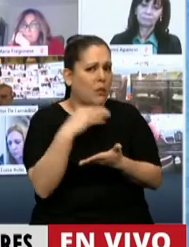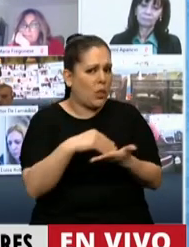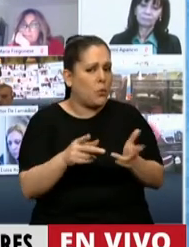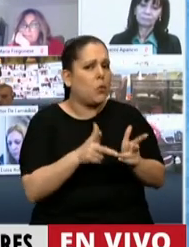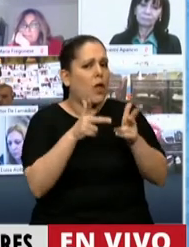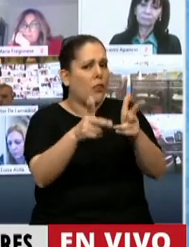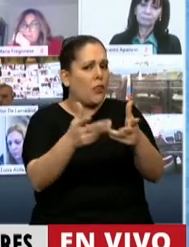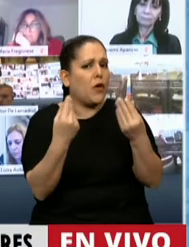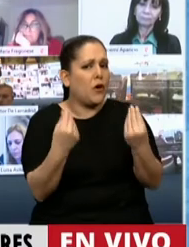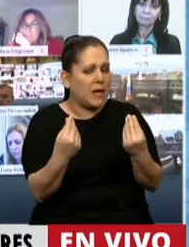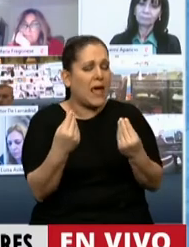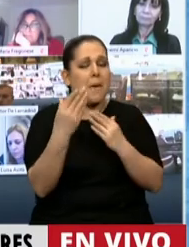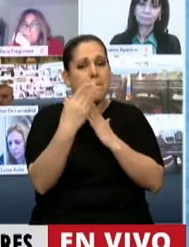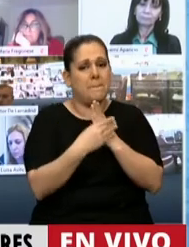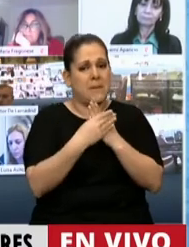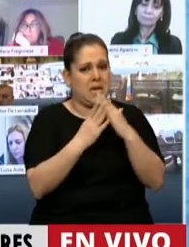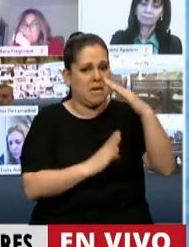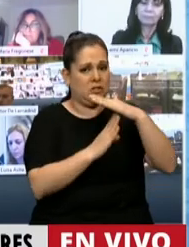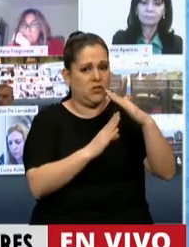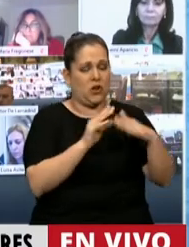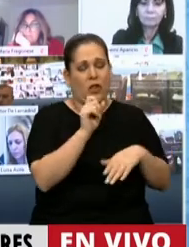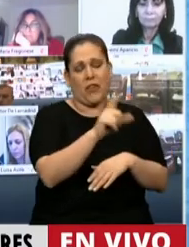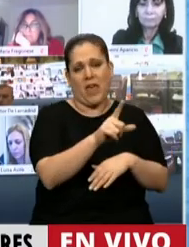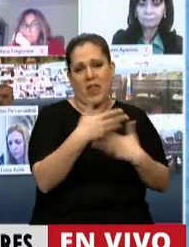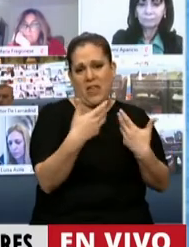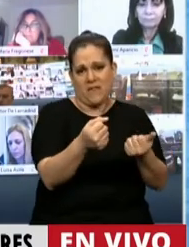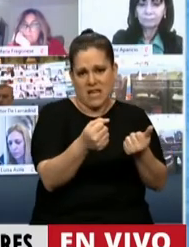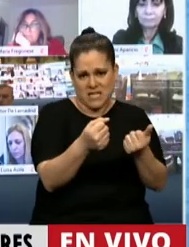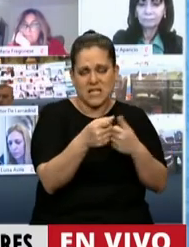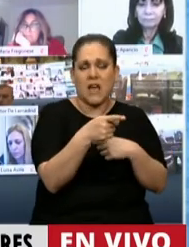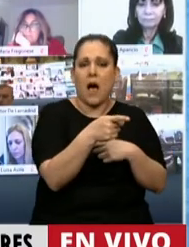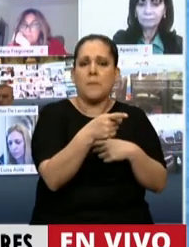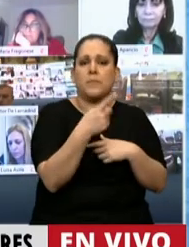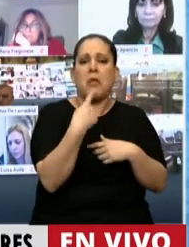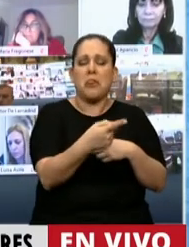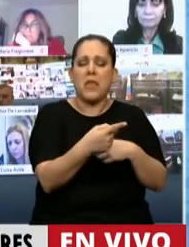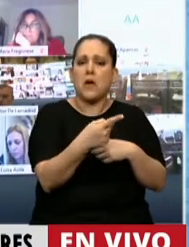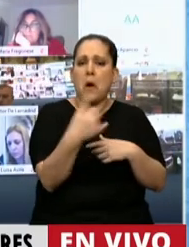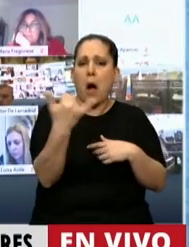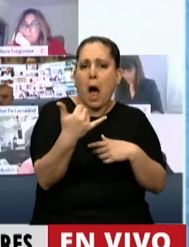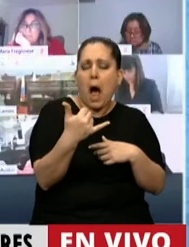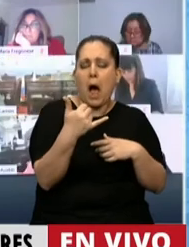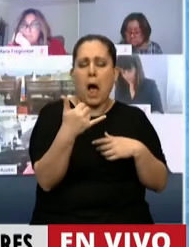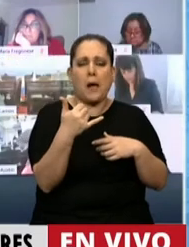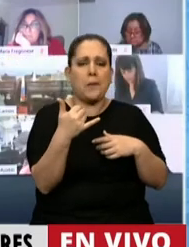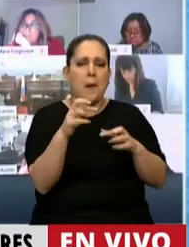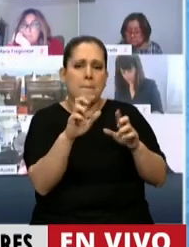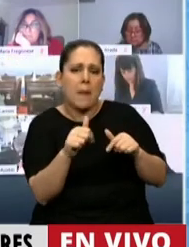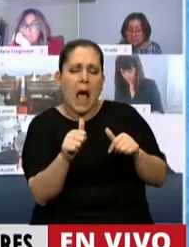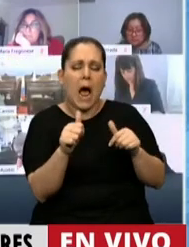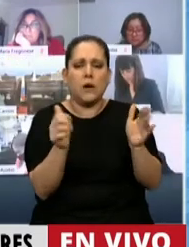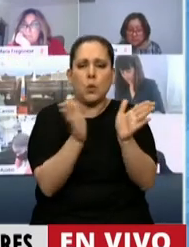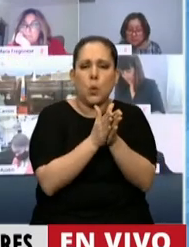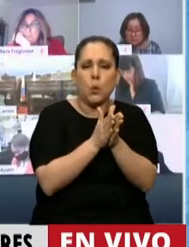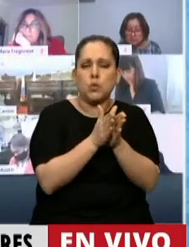que el Ministro de Defensa planteó que estaban en suspenso los operativos conjuntos con